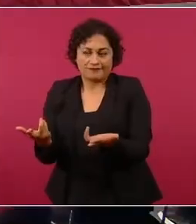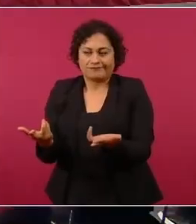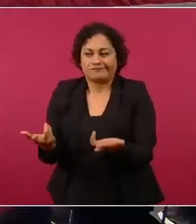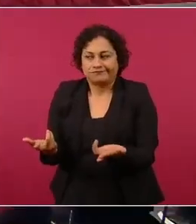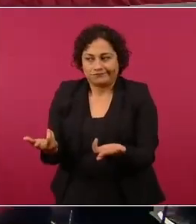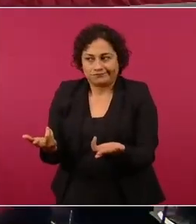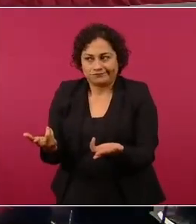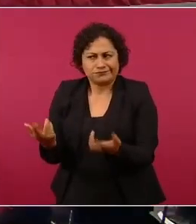¿Quién sabe qué regalará? Gracias. Gracias.